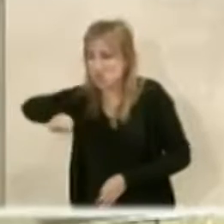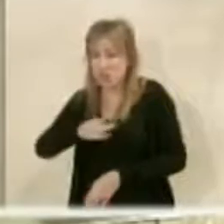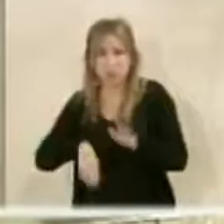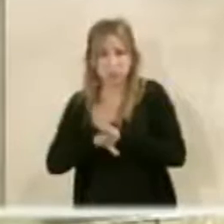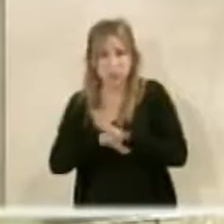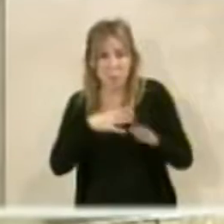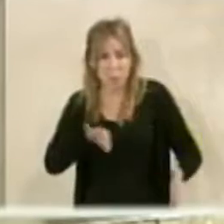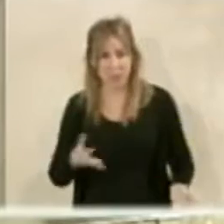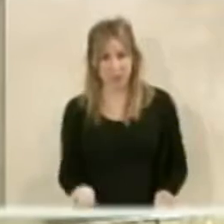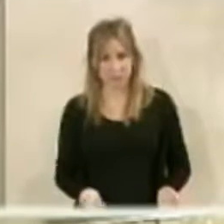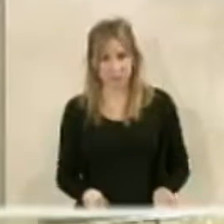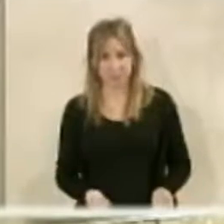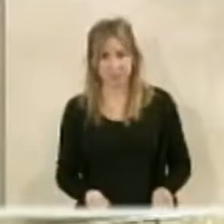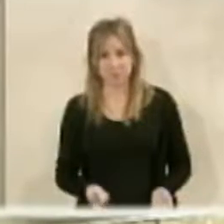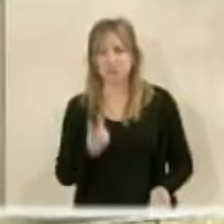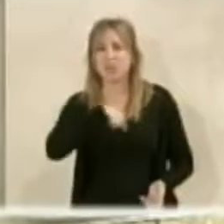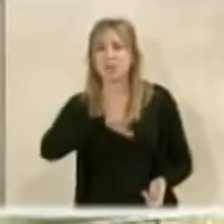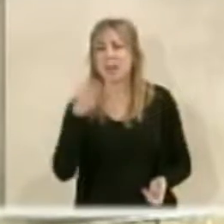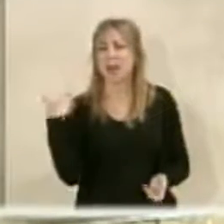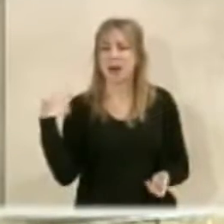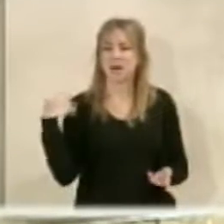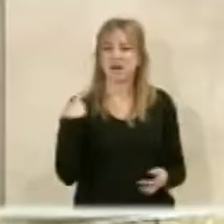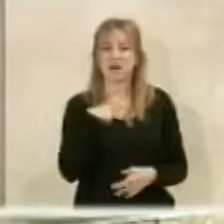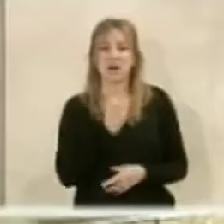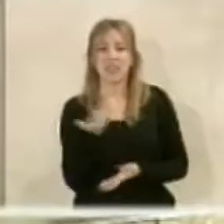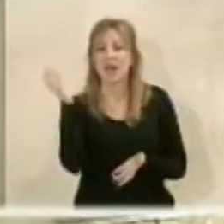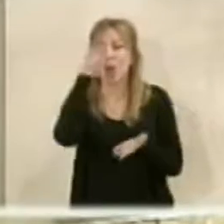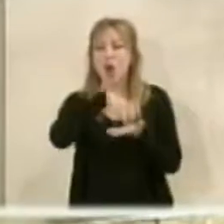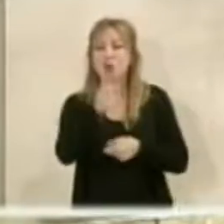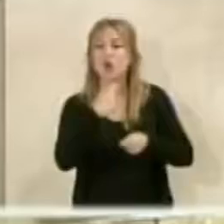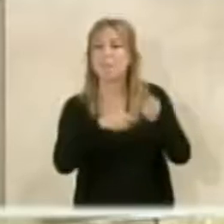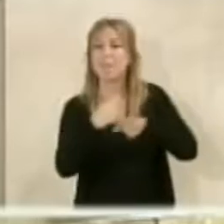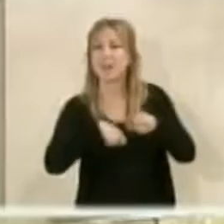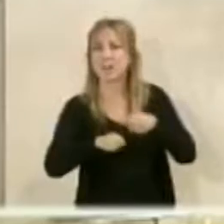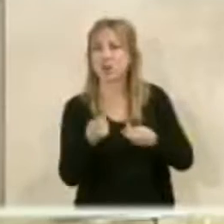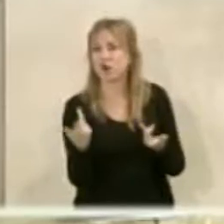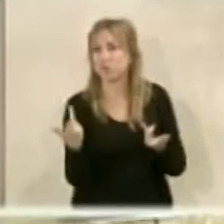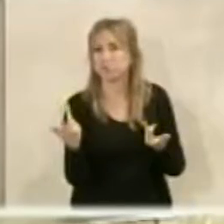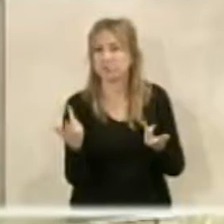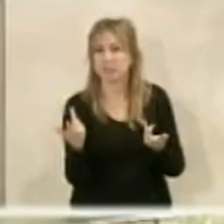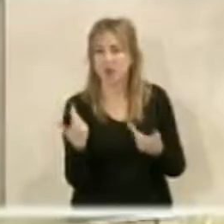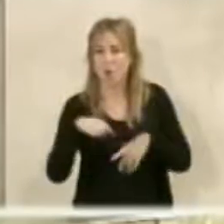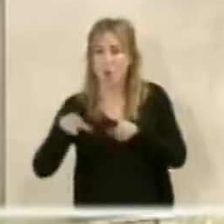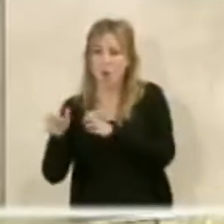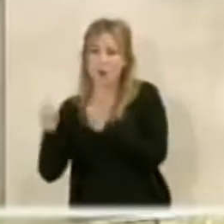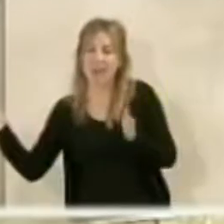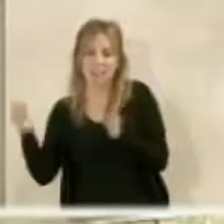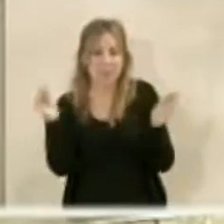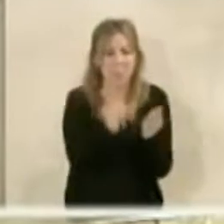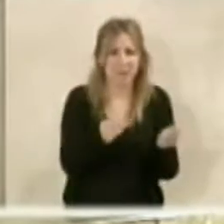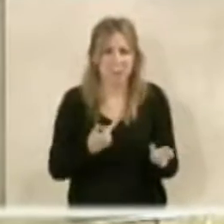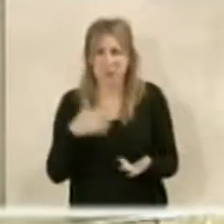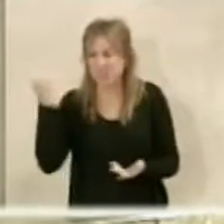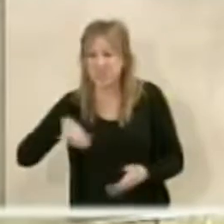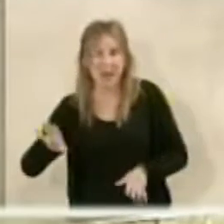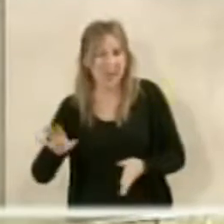a las viejas discursiones de comercio tradicional o grandes superficies. Y, mire, esto ya está superado en